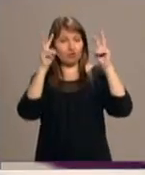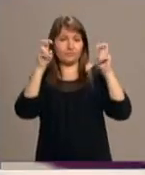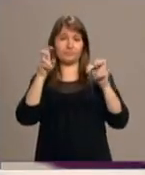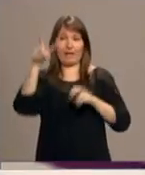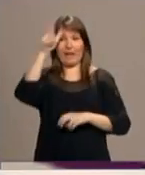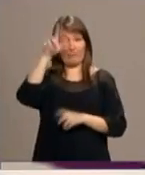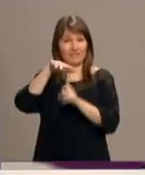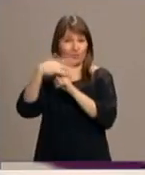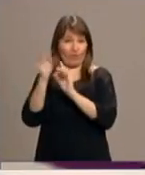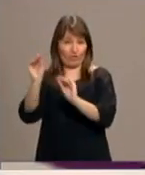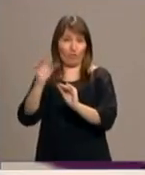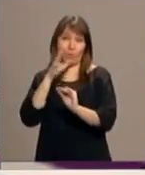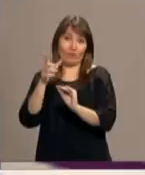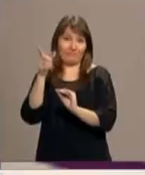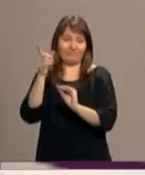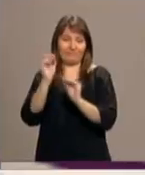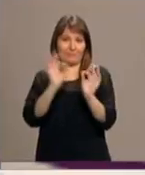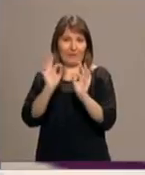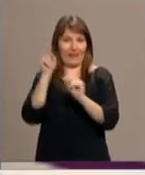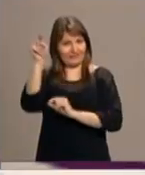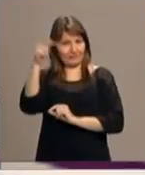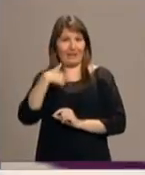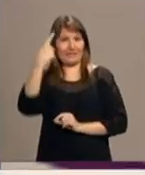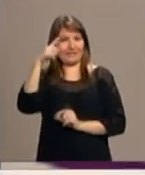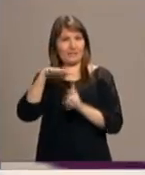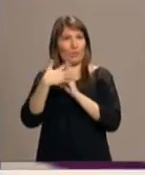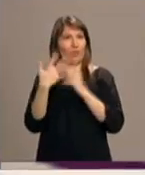que es donde surgen estos materiales, para que uno sepa el contexto.